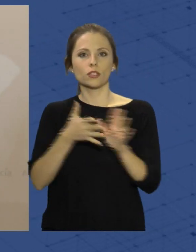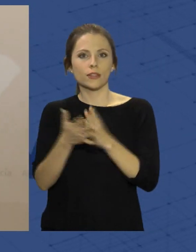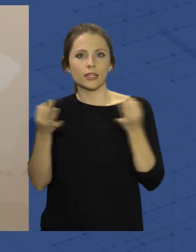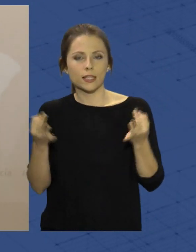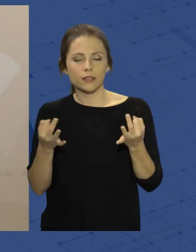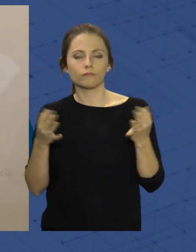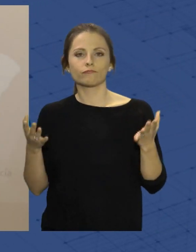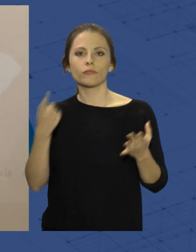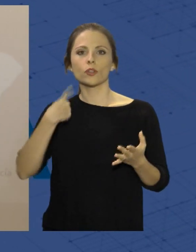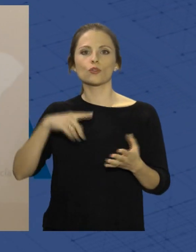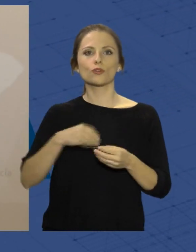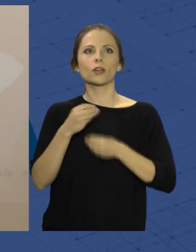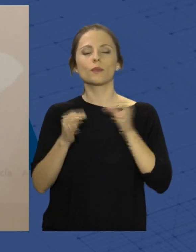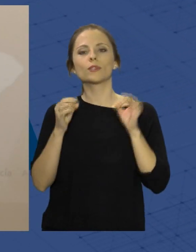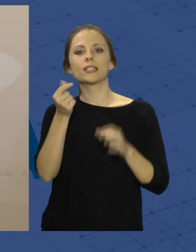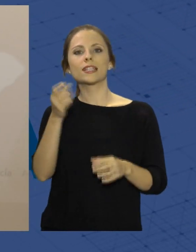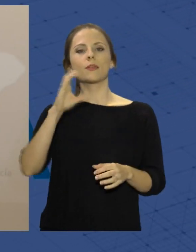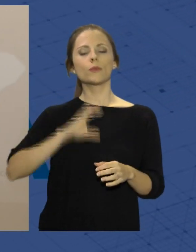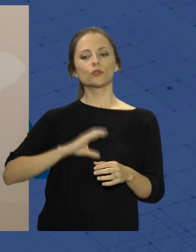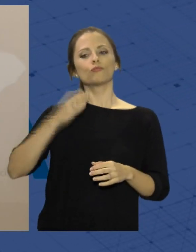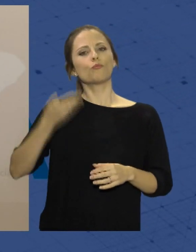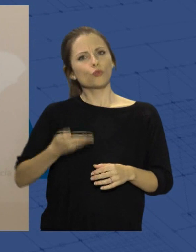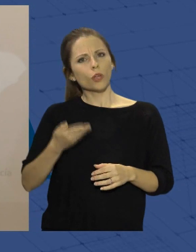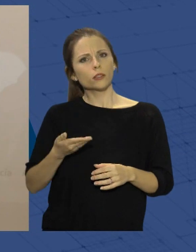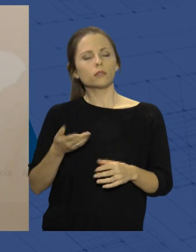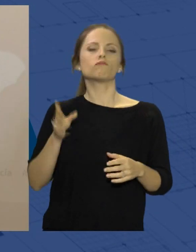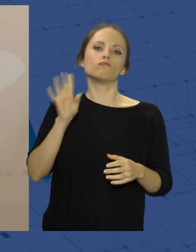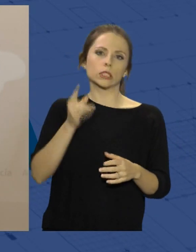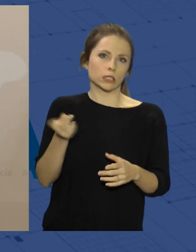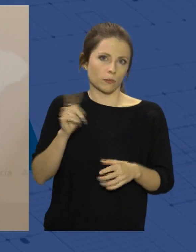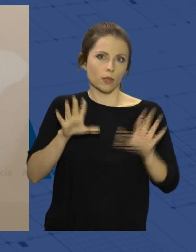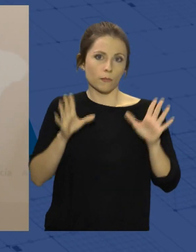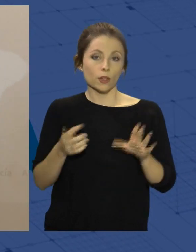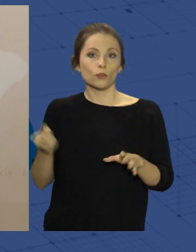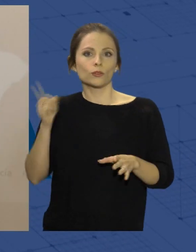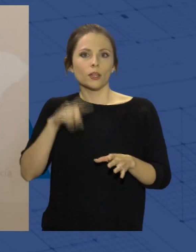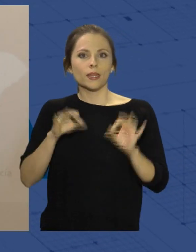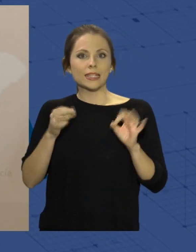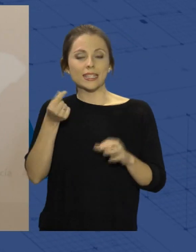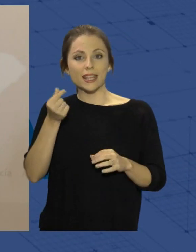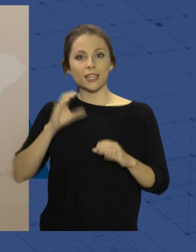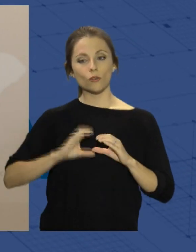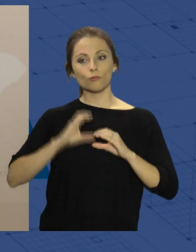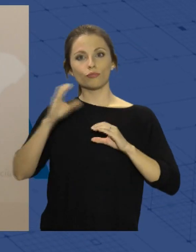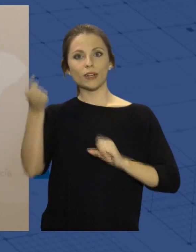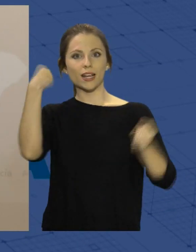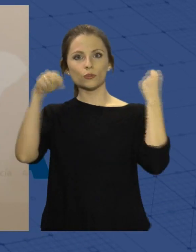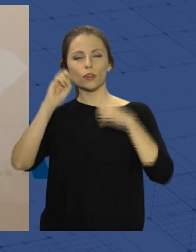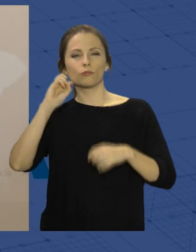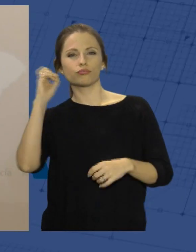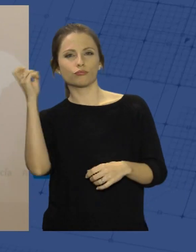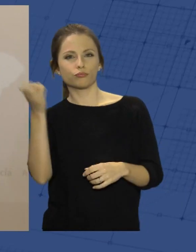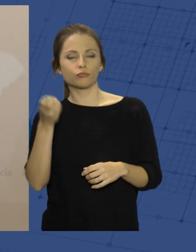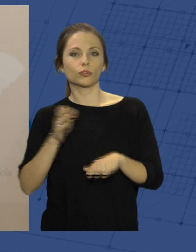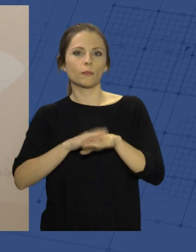hagamos una inversión importante, que lo hacemos, sino que provincializamos más actuaciones para que puedan